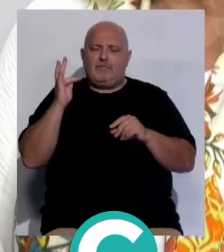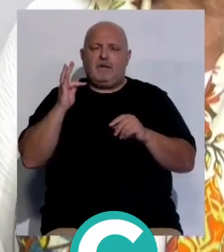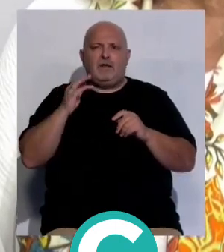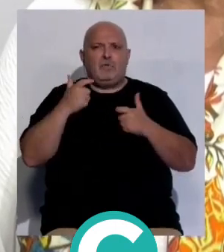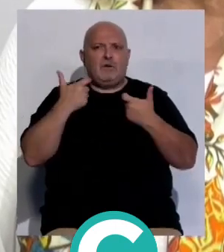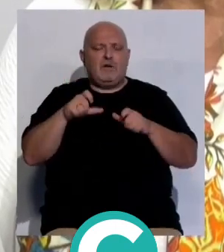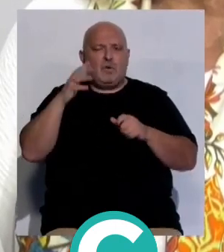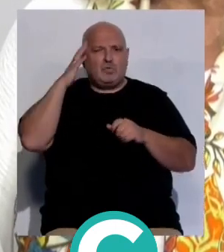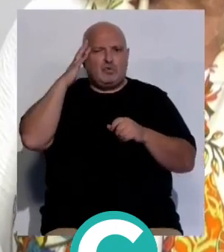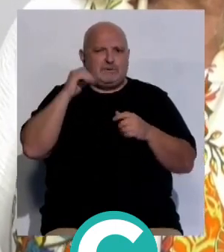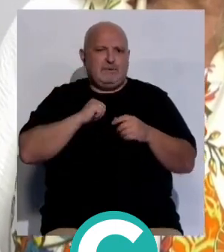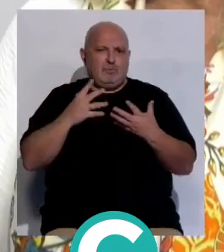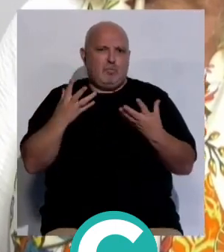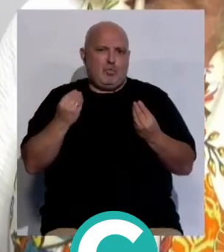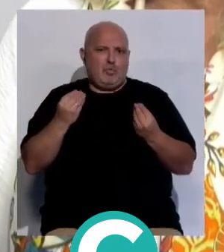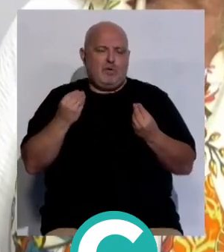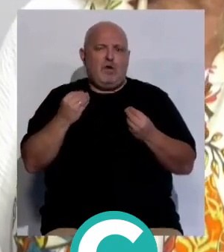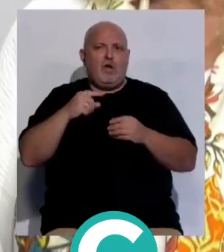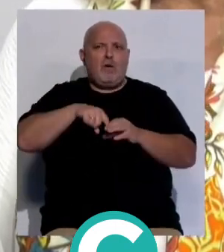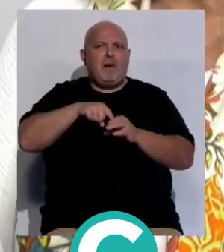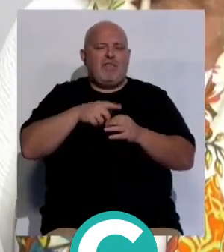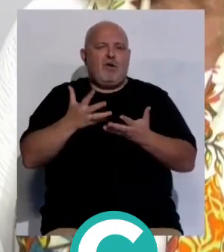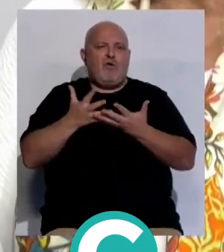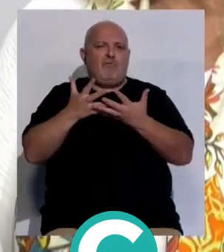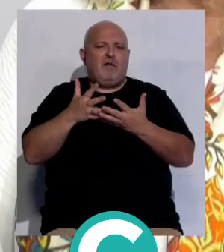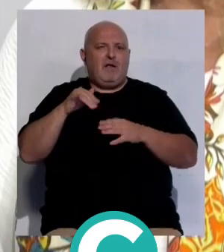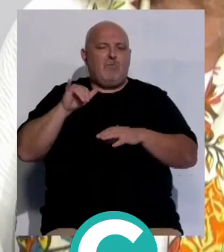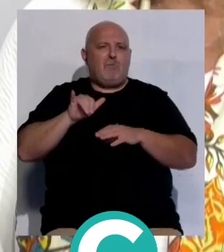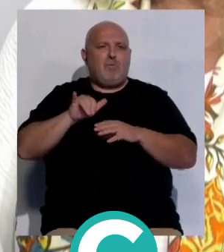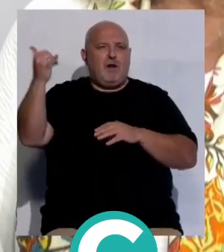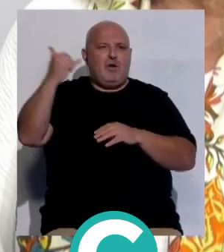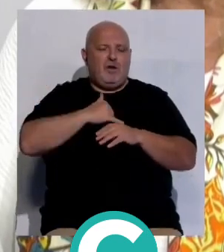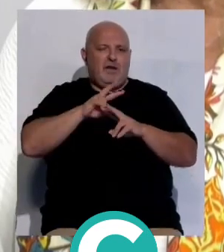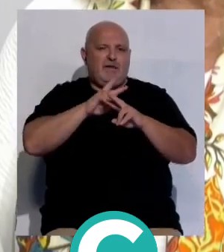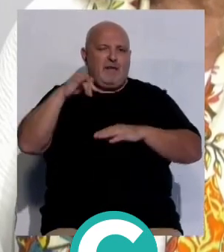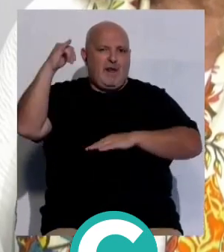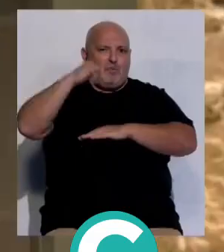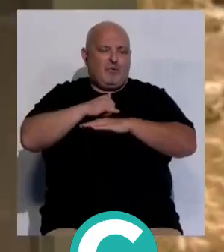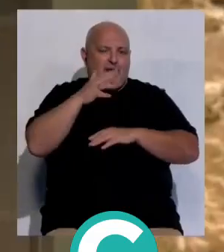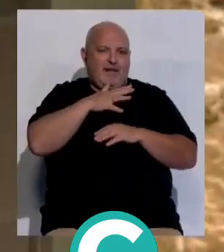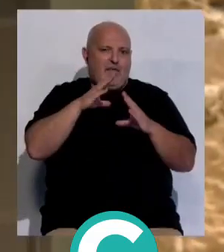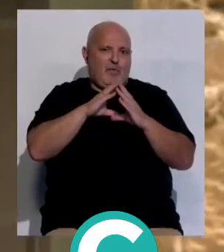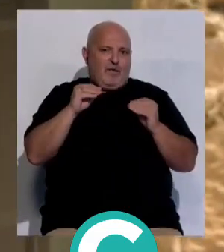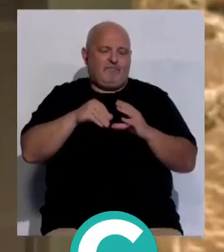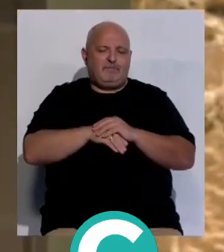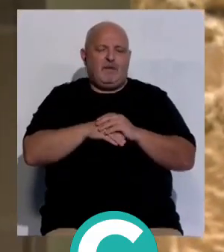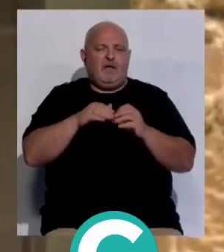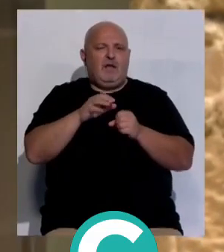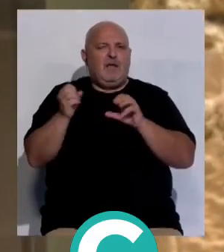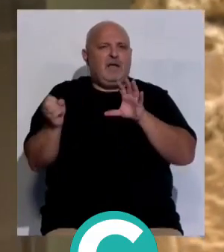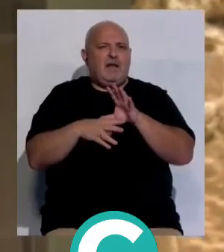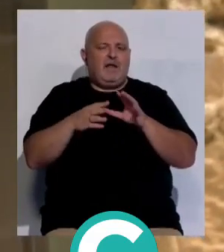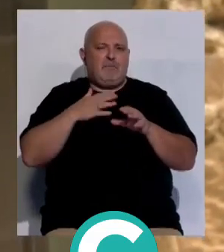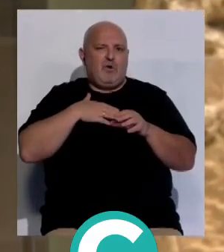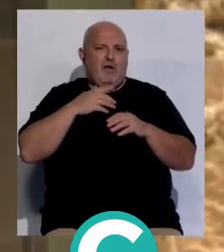sector también está ilusionado, tenemos más plazas ofertadas de vuelos internacionales al aeropuerto de Jerez y Andalucía. Los ingresos por habitación